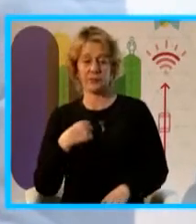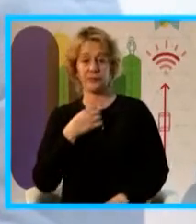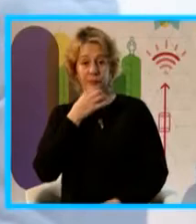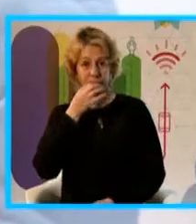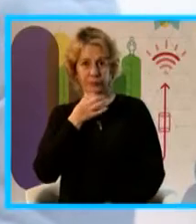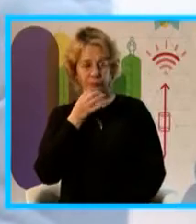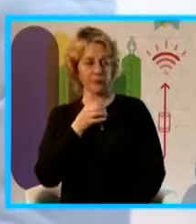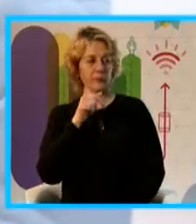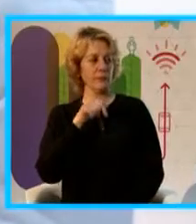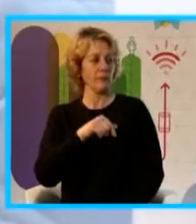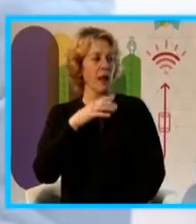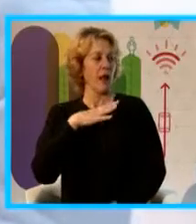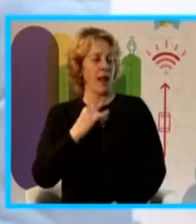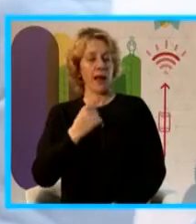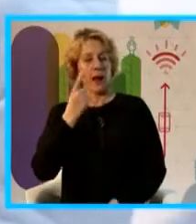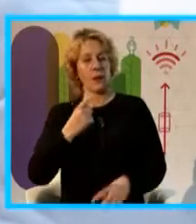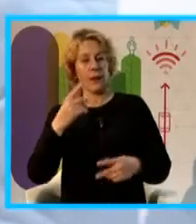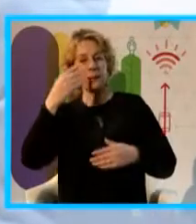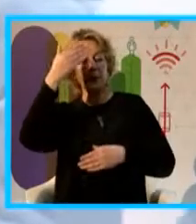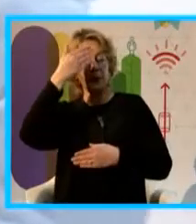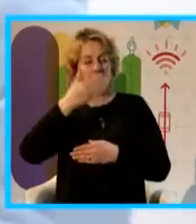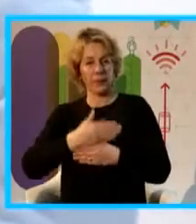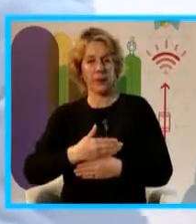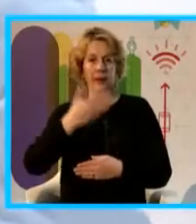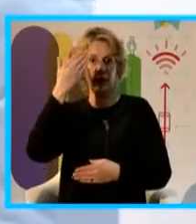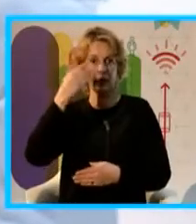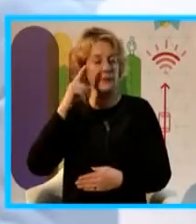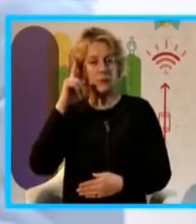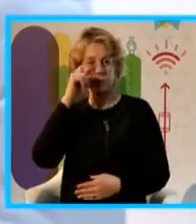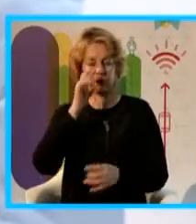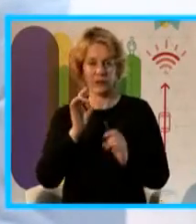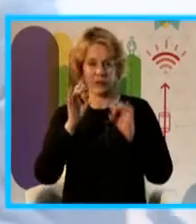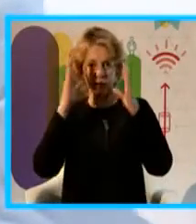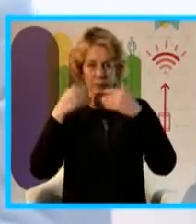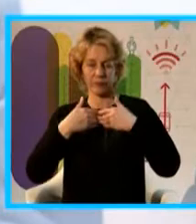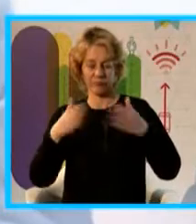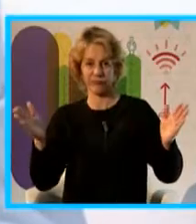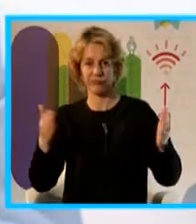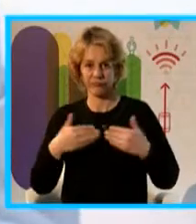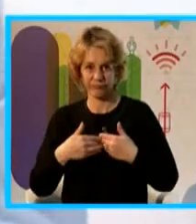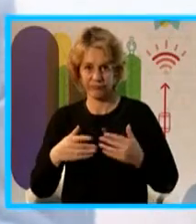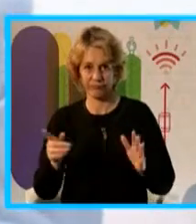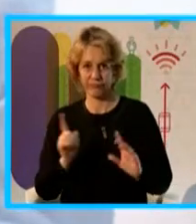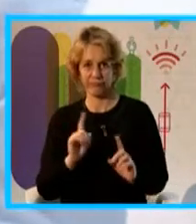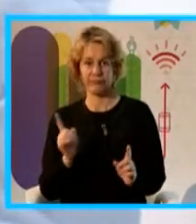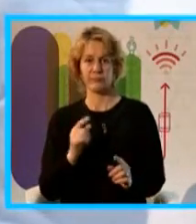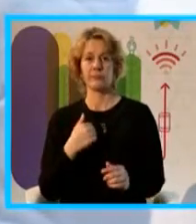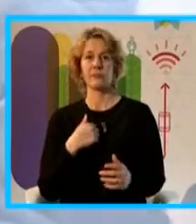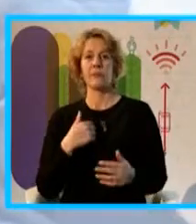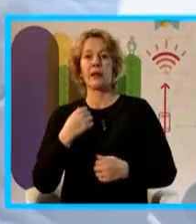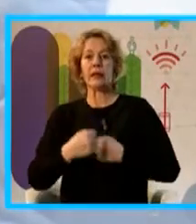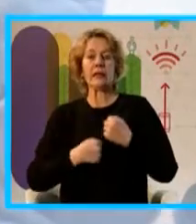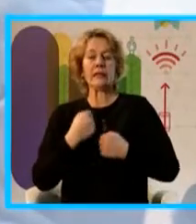de esta institución algunas barreras que son difíciles de romper. Yo pertenezco a un departamento que se llama Desarrollo